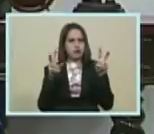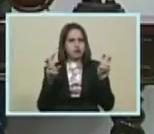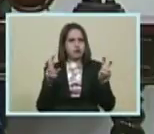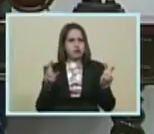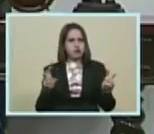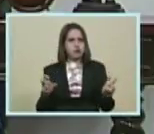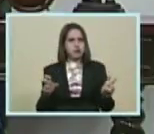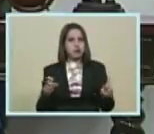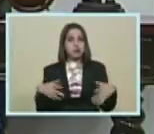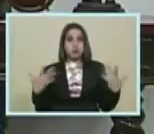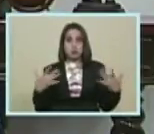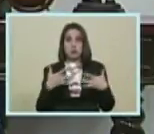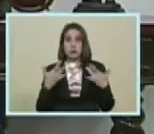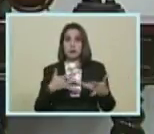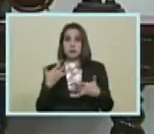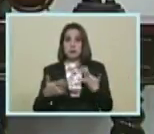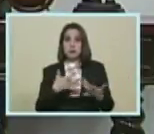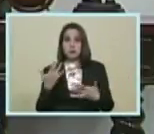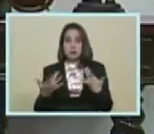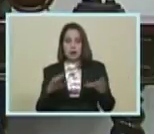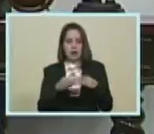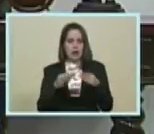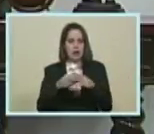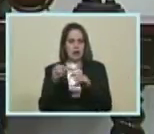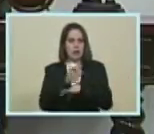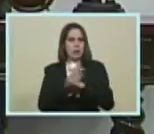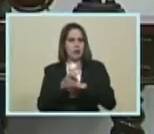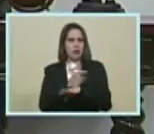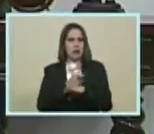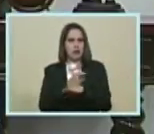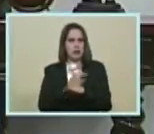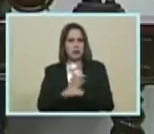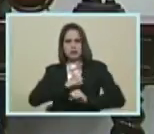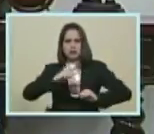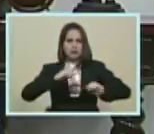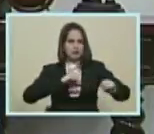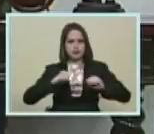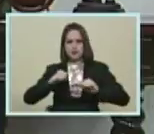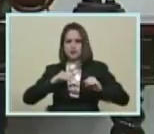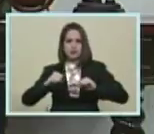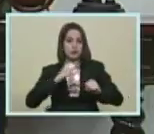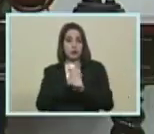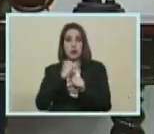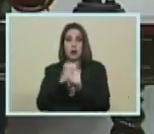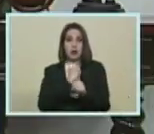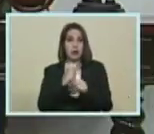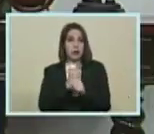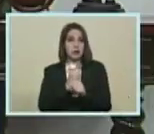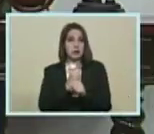Y ya se ha activado Bueno Todo el equipo Gubernamental El equipo del Estado Nacional